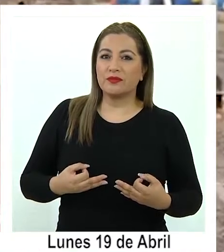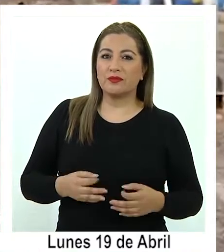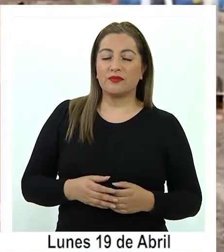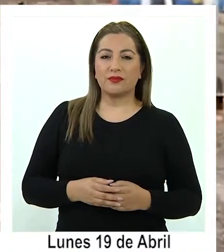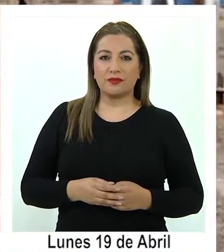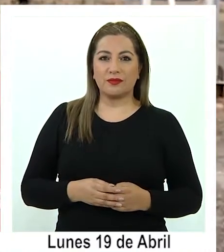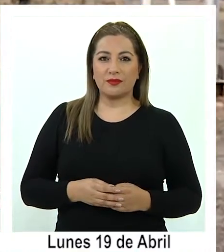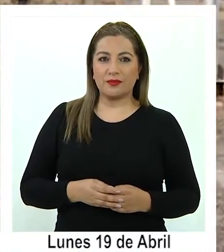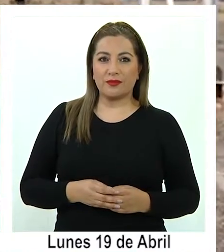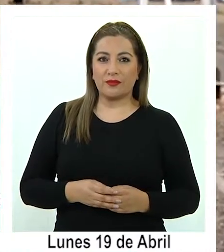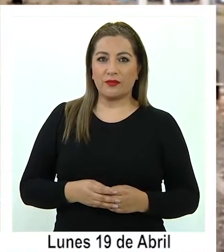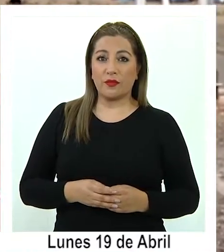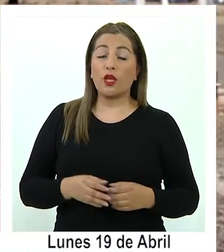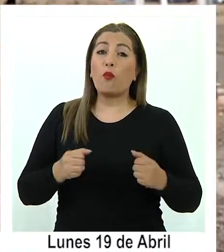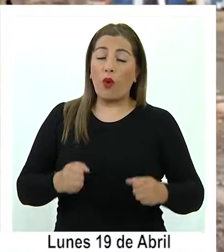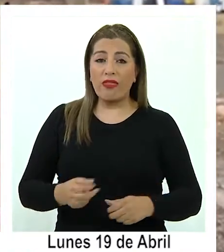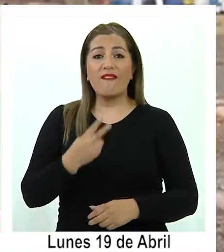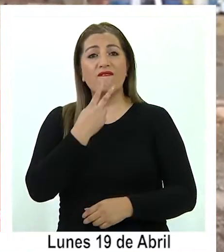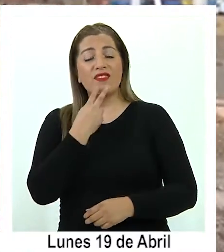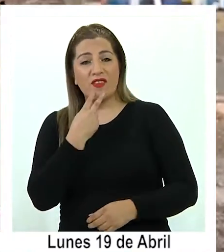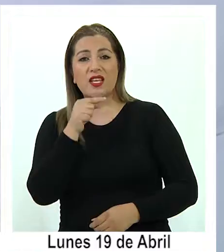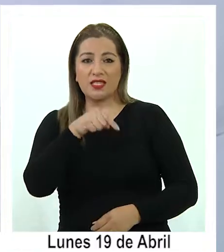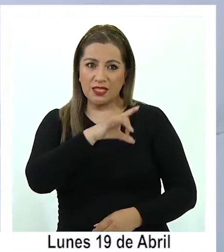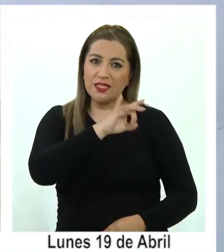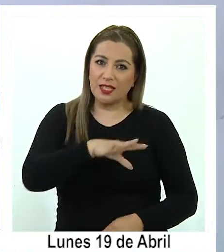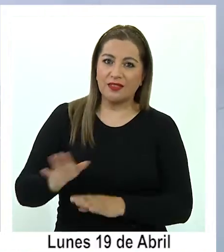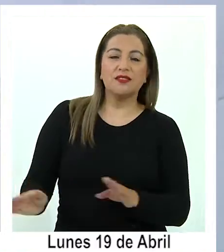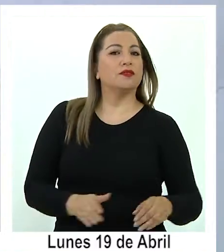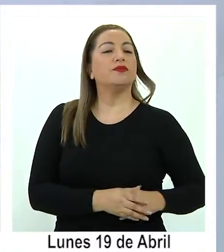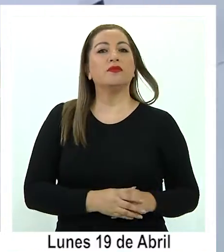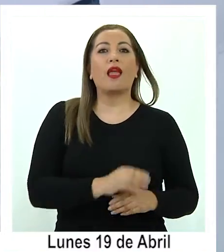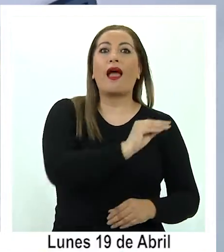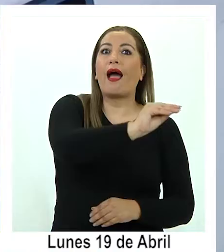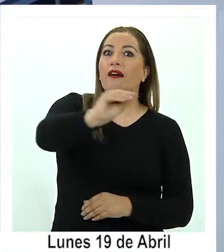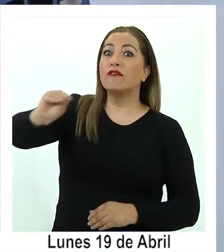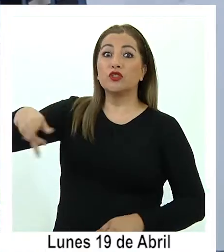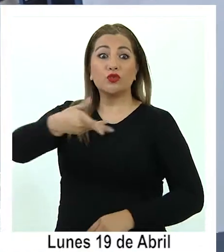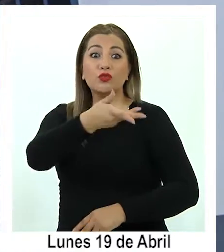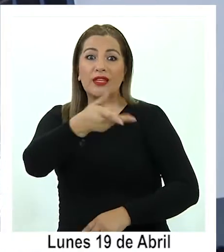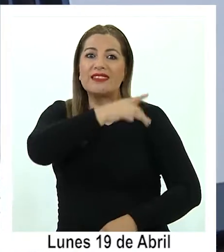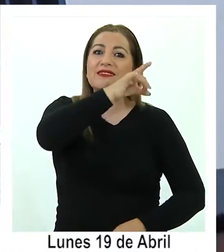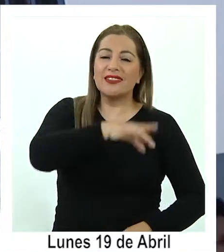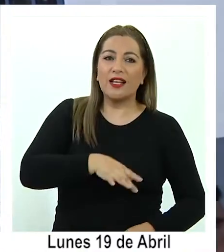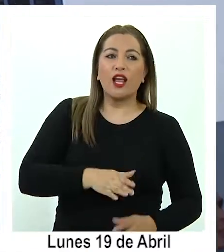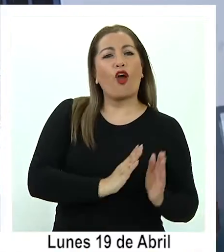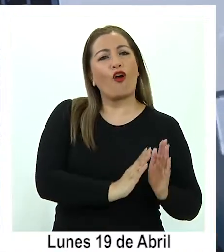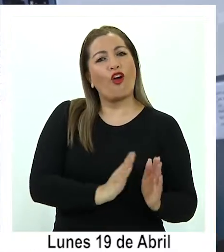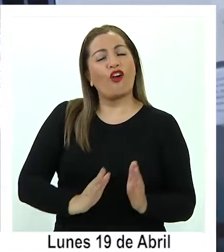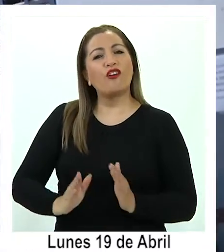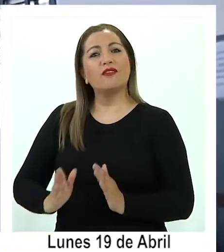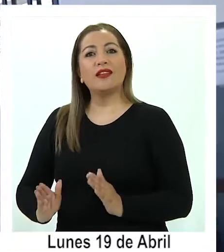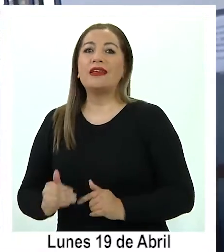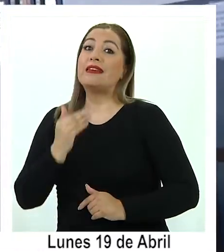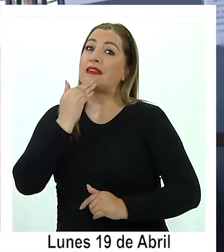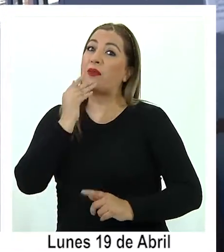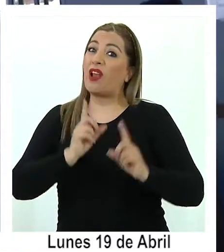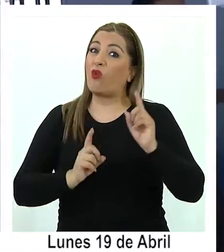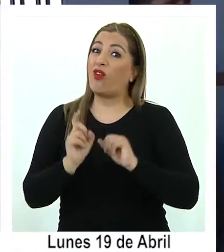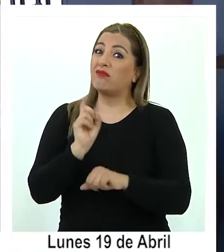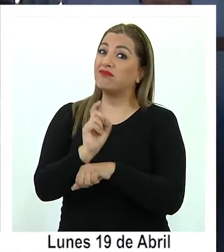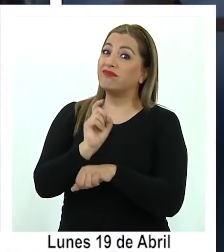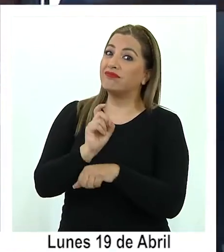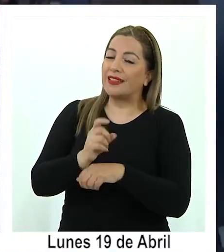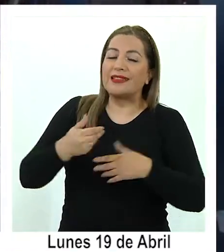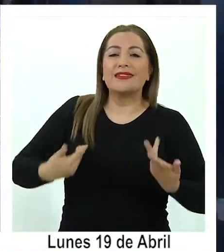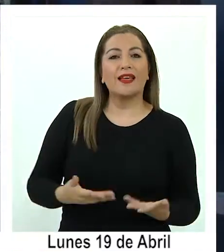a venir en las condiciones que corresponden. Un llamado a ordenar la casa que sin embargo no está exento de críticas,